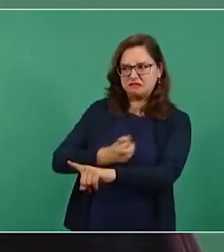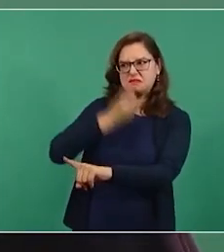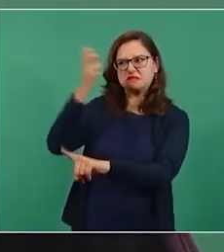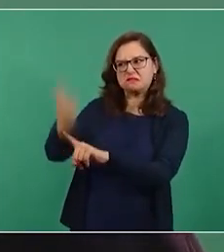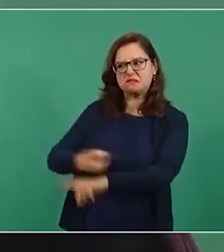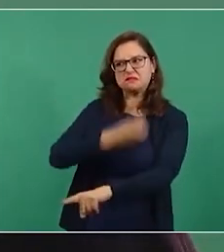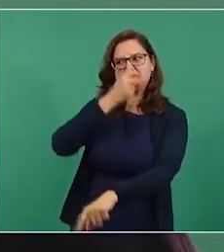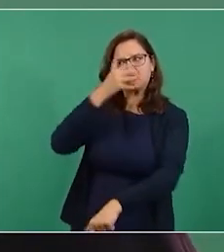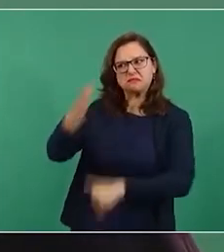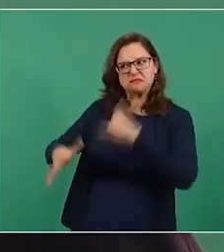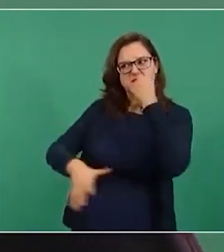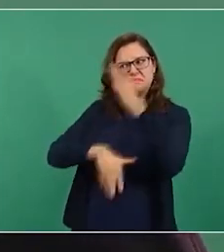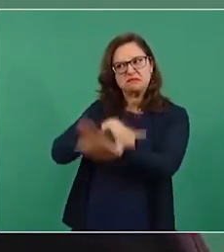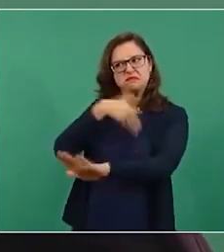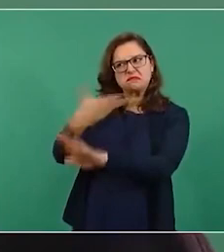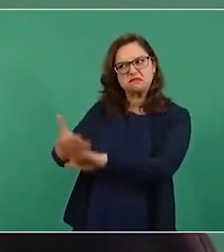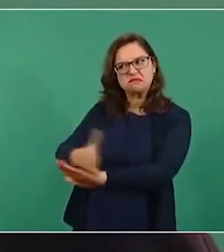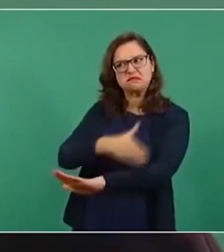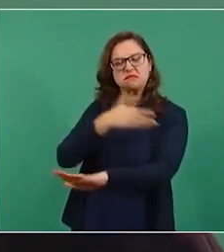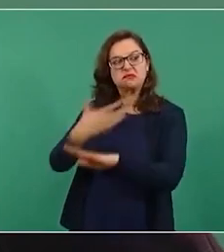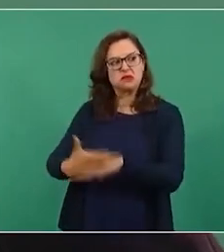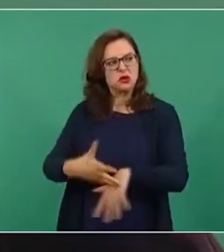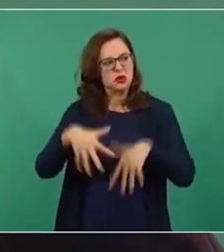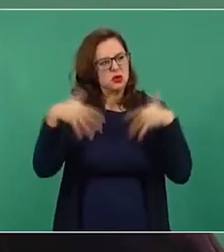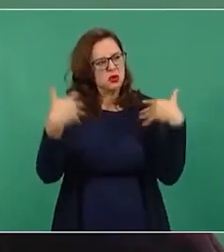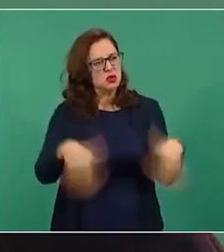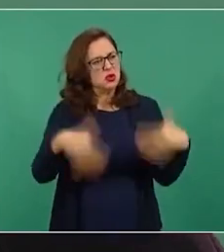Porque cuidado que lo han atacado.